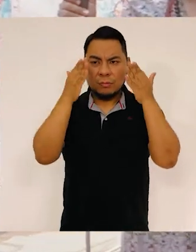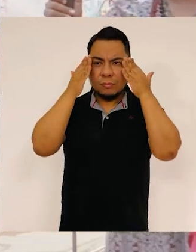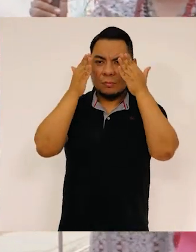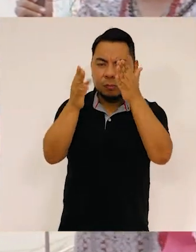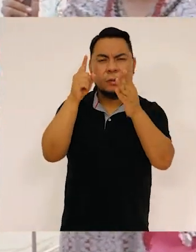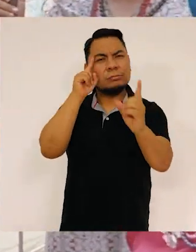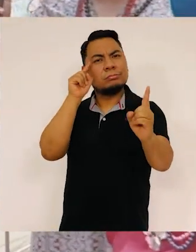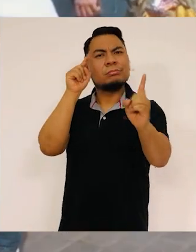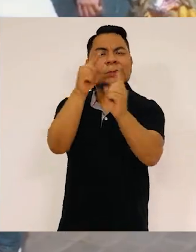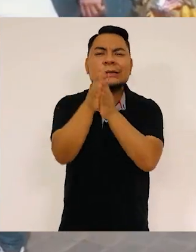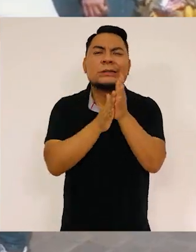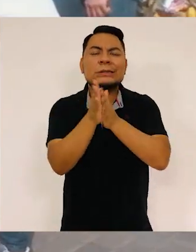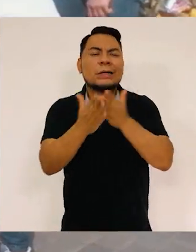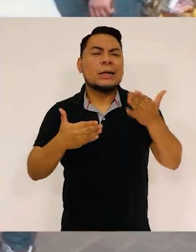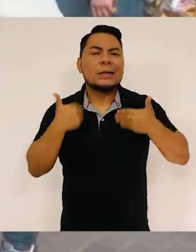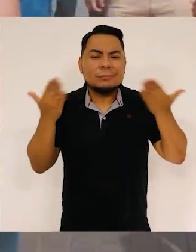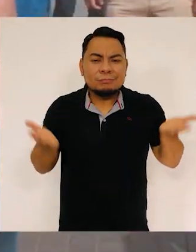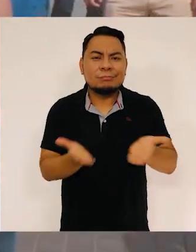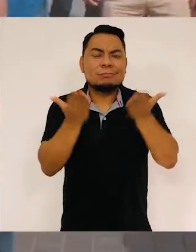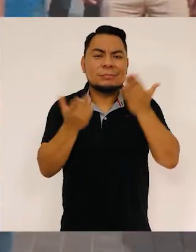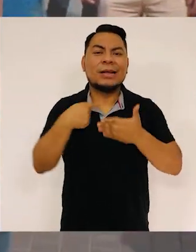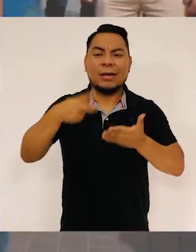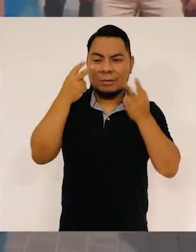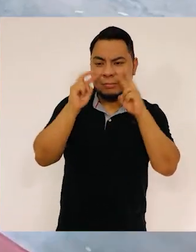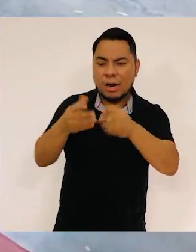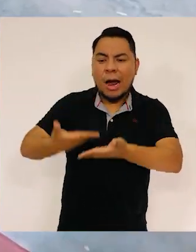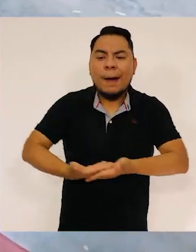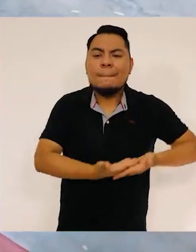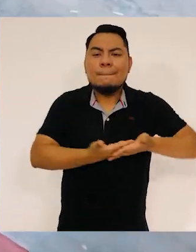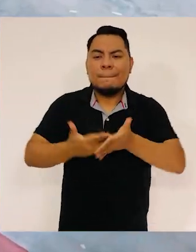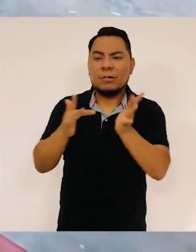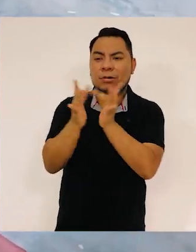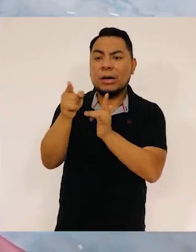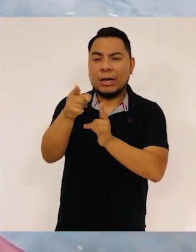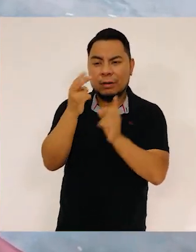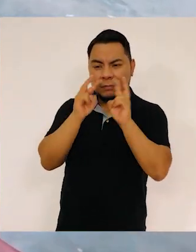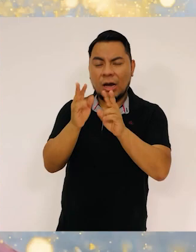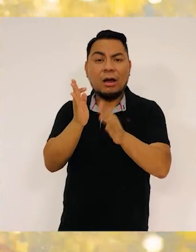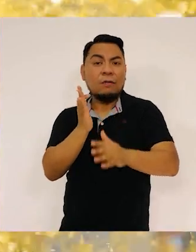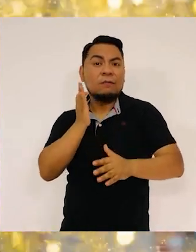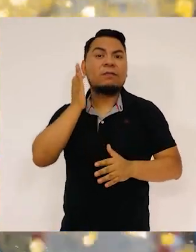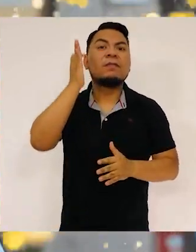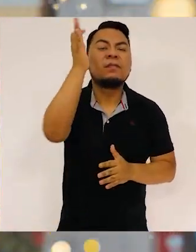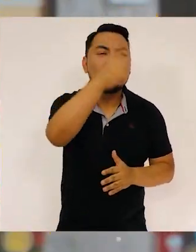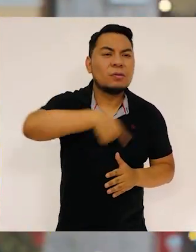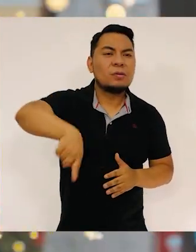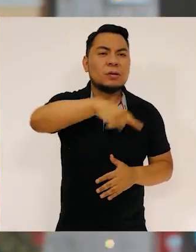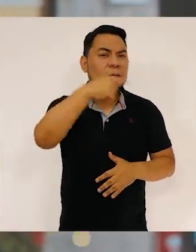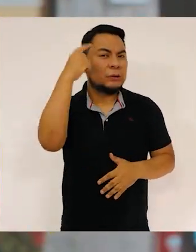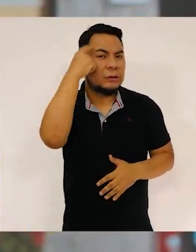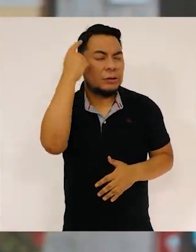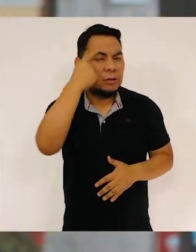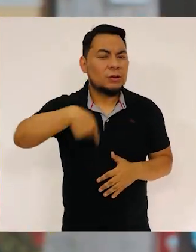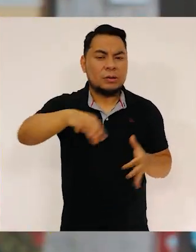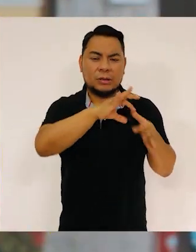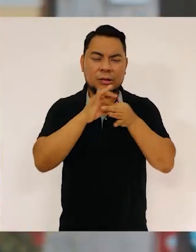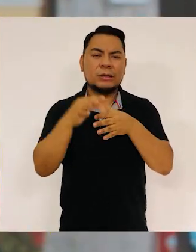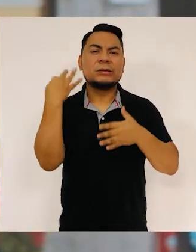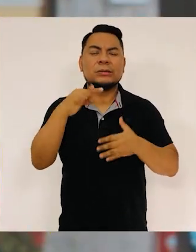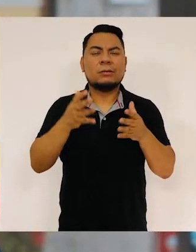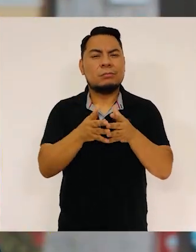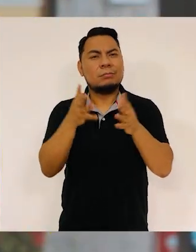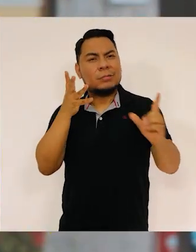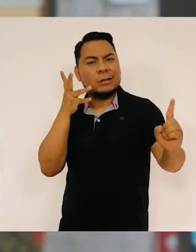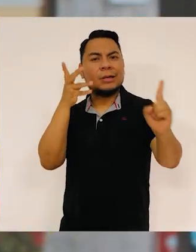mirando con expectativa y entusiasmo el presente, pero también el futuro, siendo conscientes de que juntos seremos